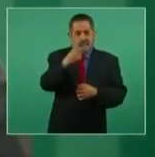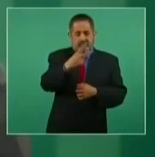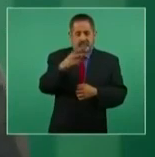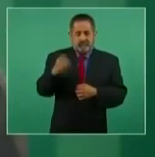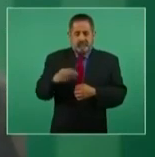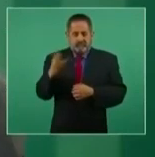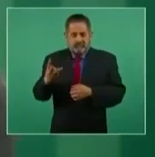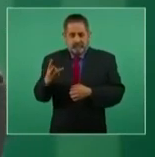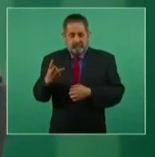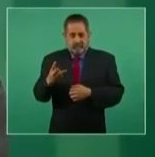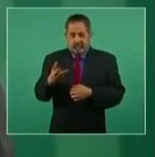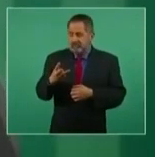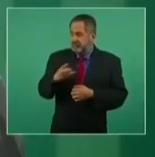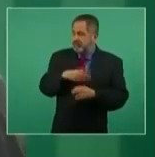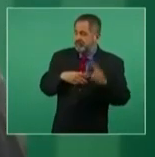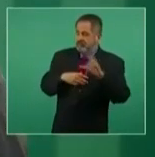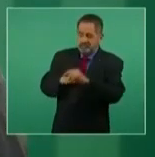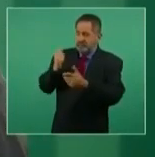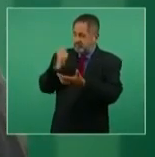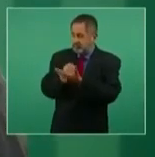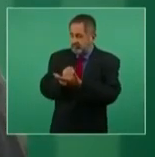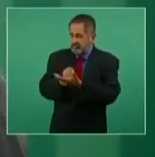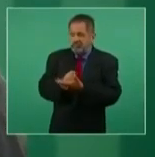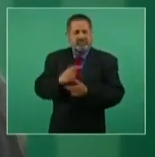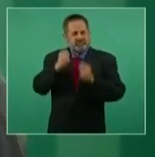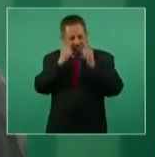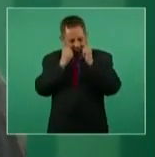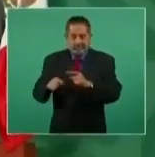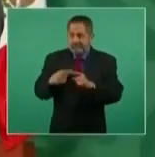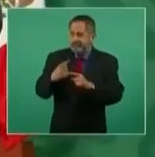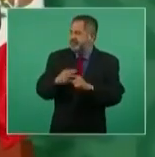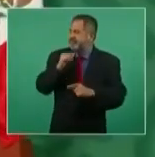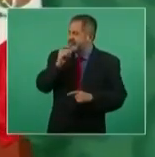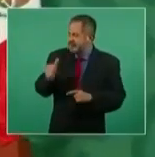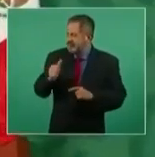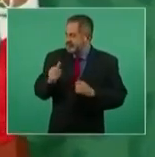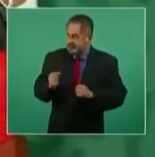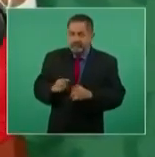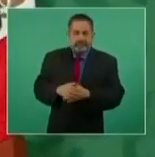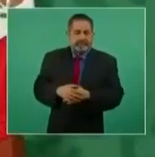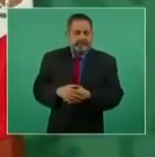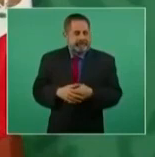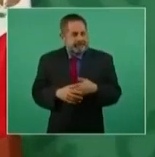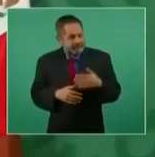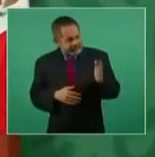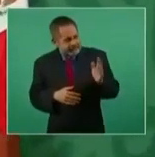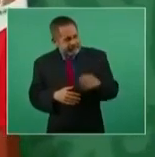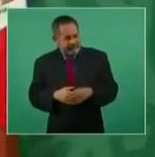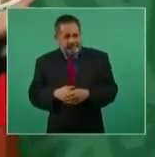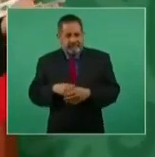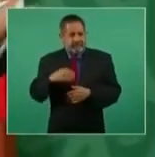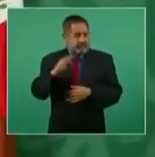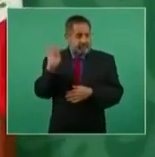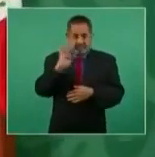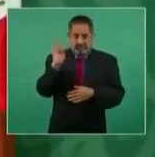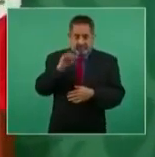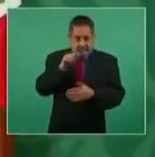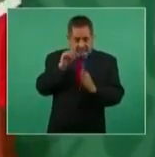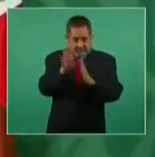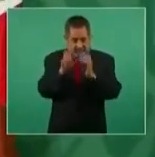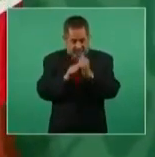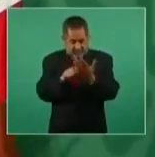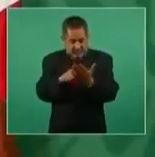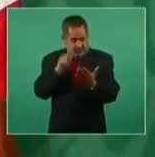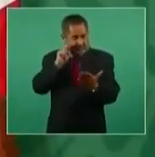memoria, pues, no sé, desde, no sé, Cedillo, Fox, eh... ¿Yéndose más para atrás? No, bueno,